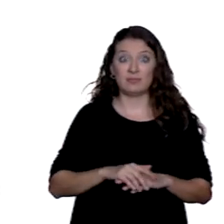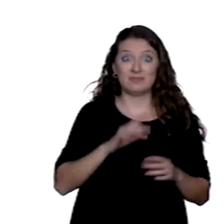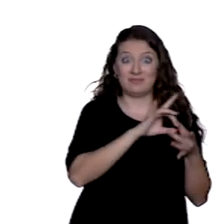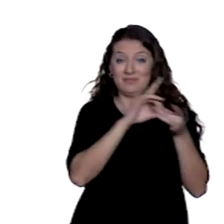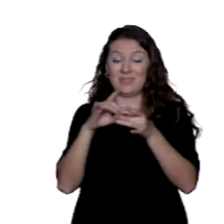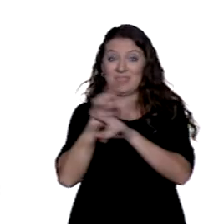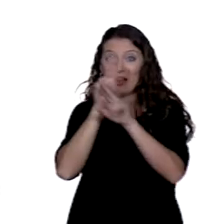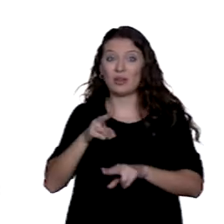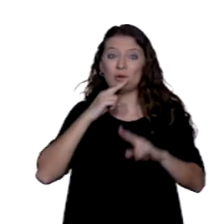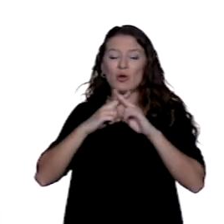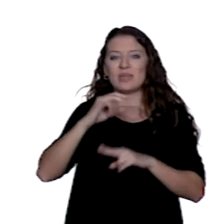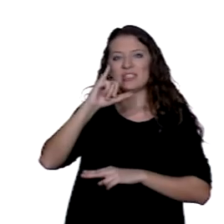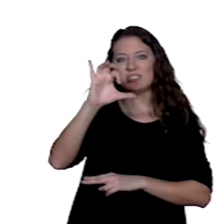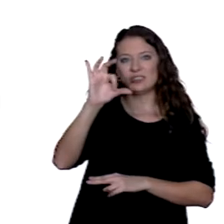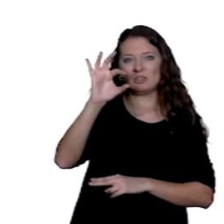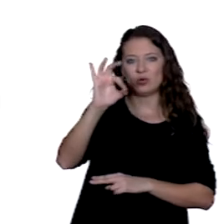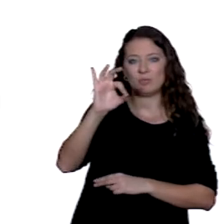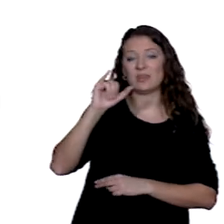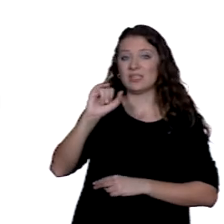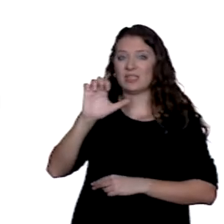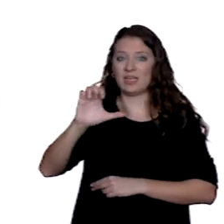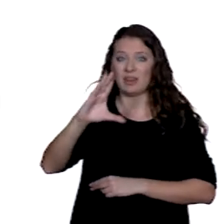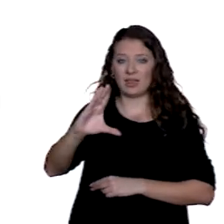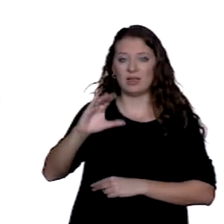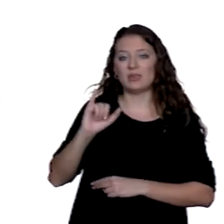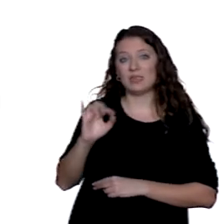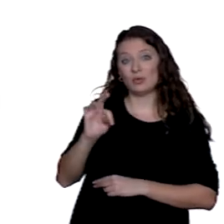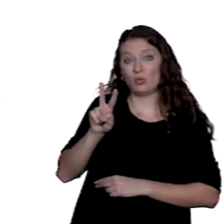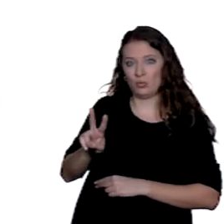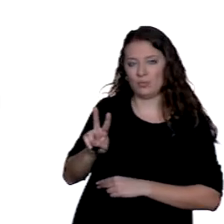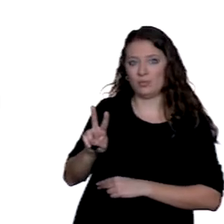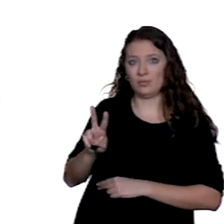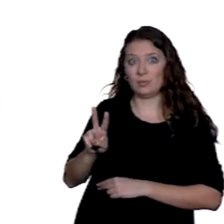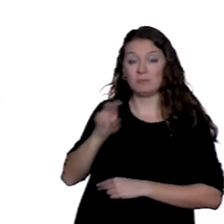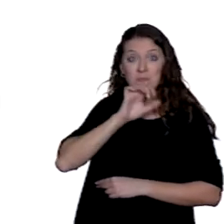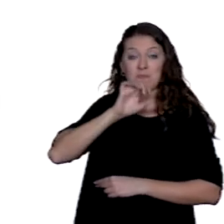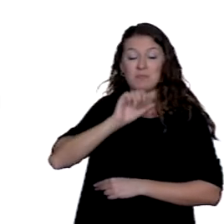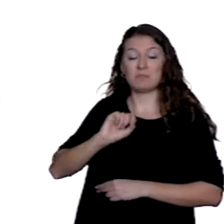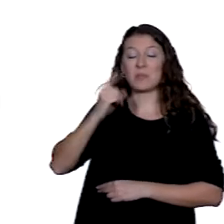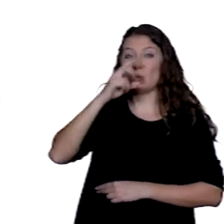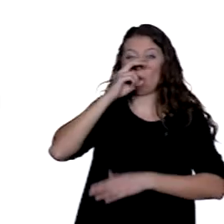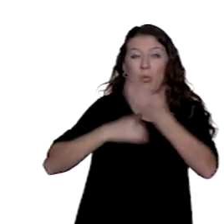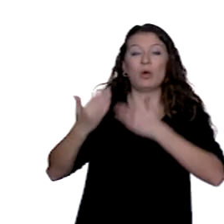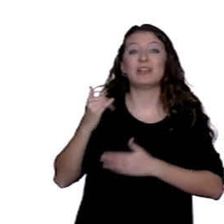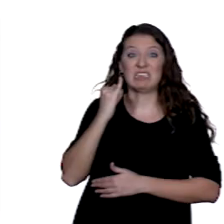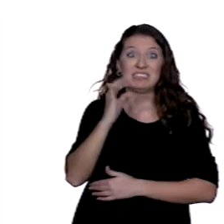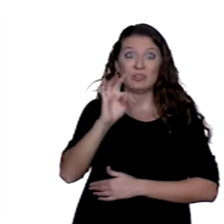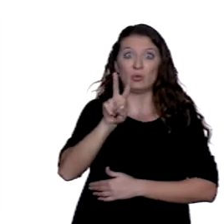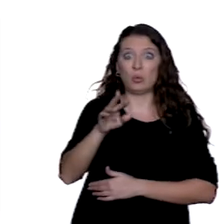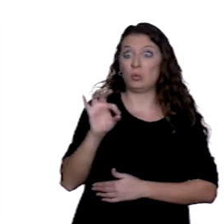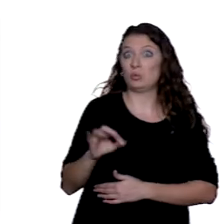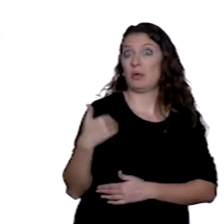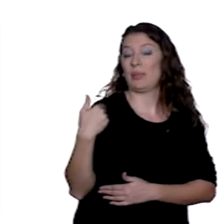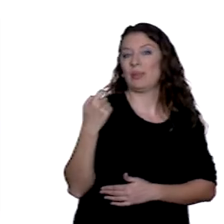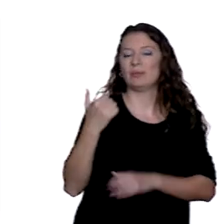se llaman ISO, IEC e ITU. Curiosamente el más antiguo es ITU que acaba de cumplir 150 años,